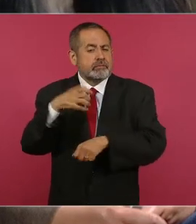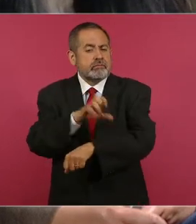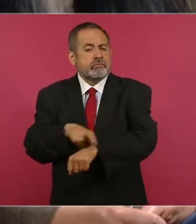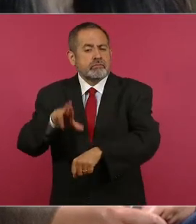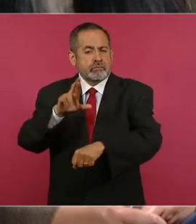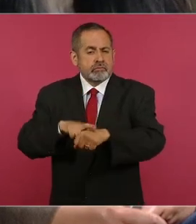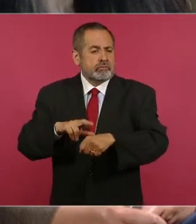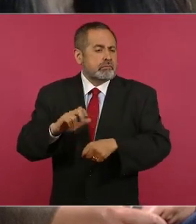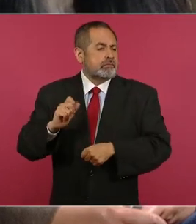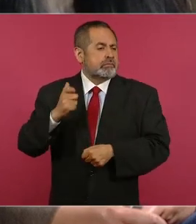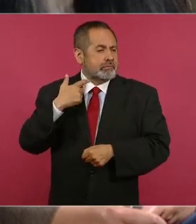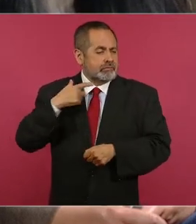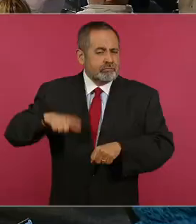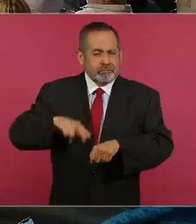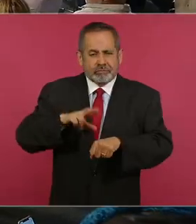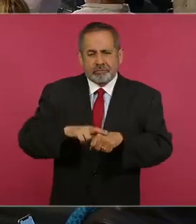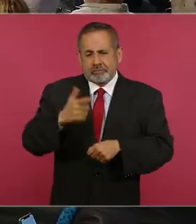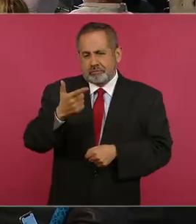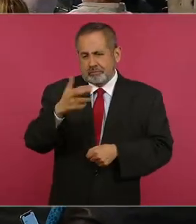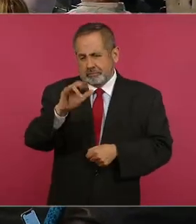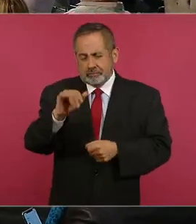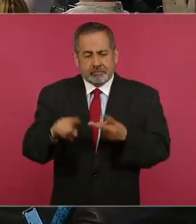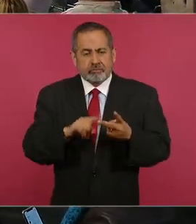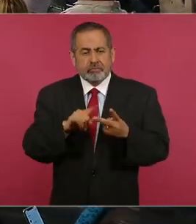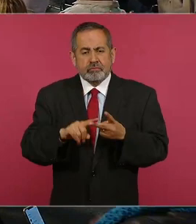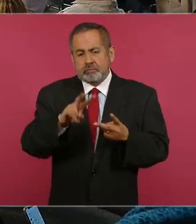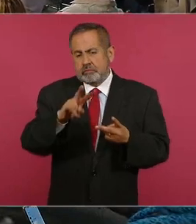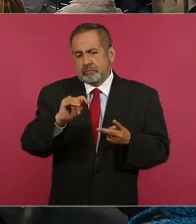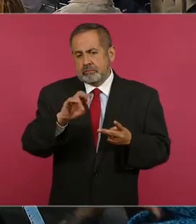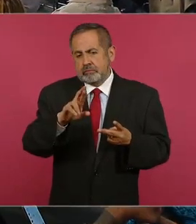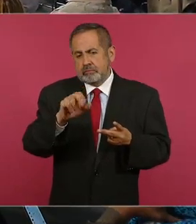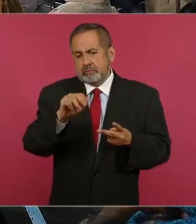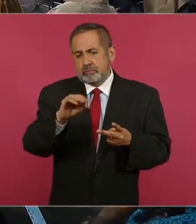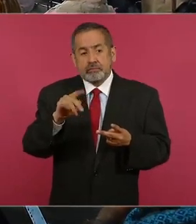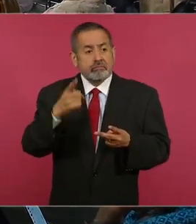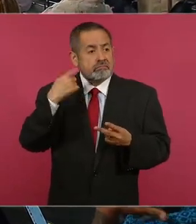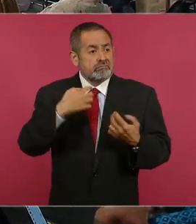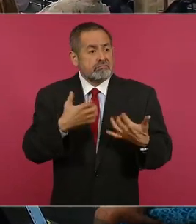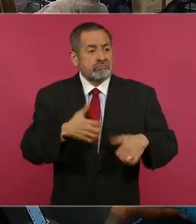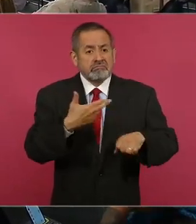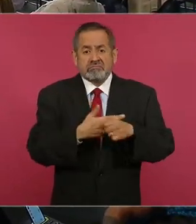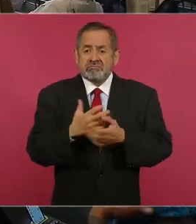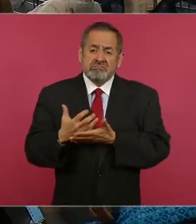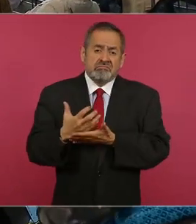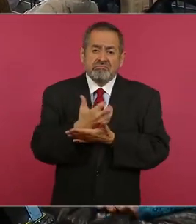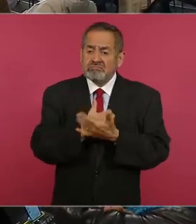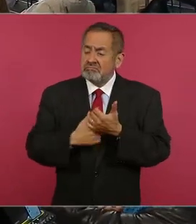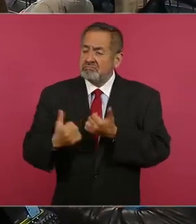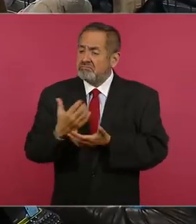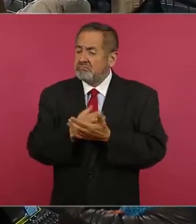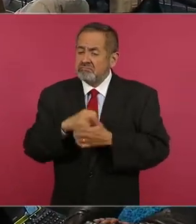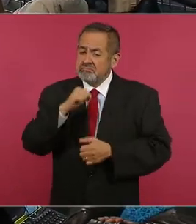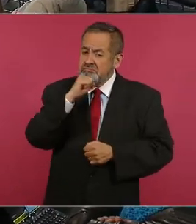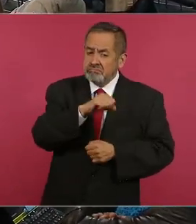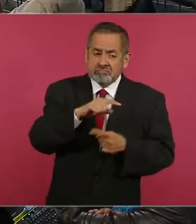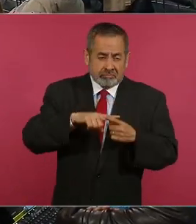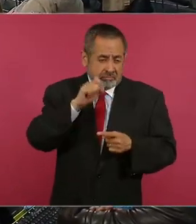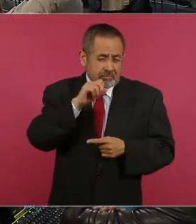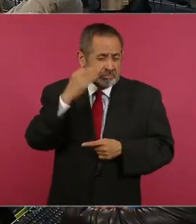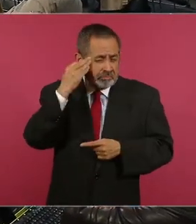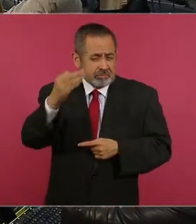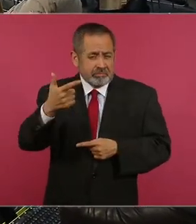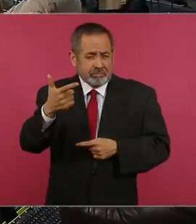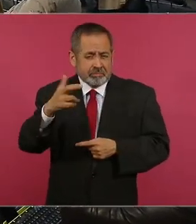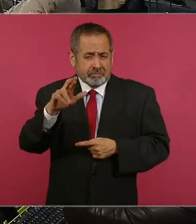exgobernador Graco Ramírez. También mencionan a Víctor Ramírez, empresario que fue beneficiario durante el periodo del mismo Graco Ramírez.